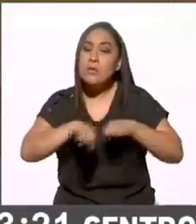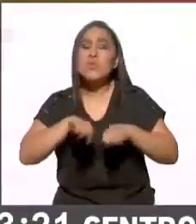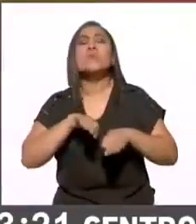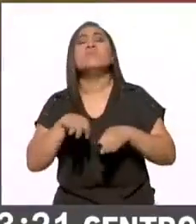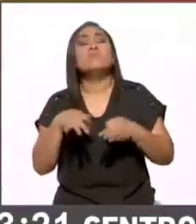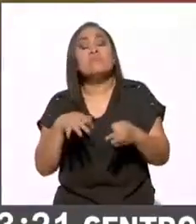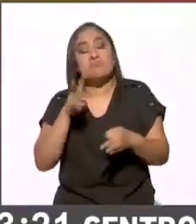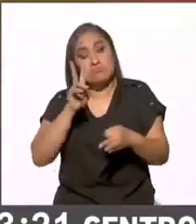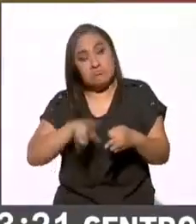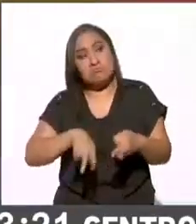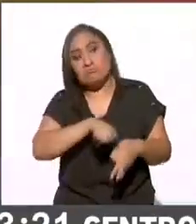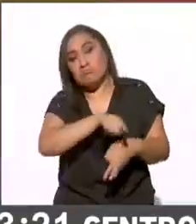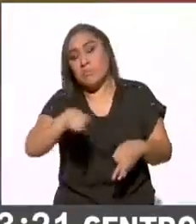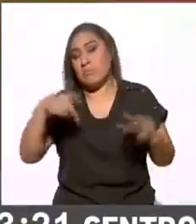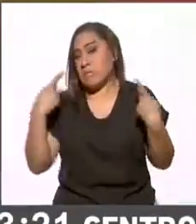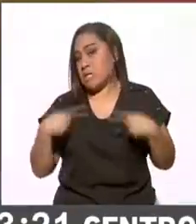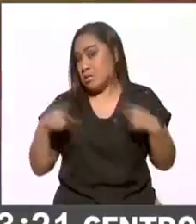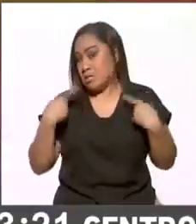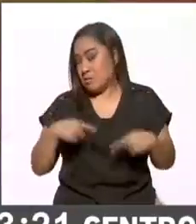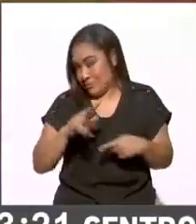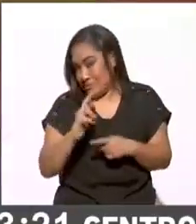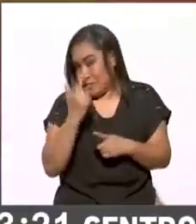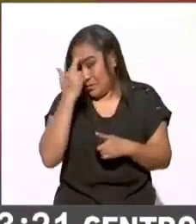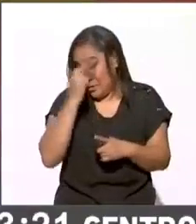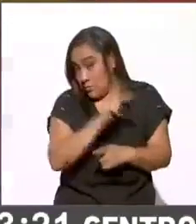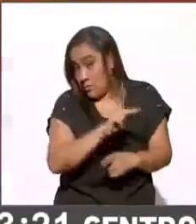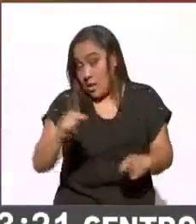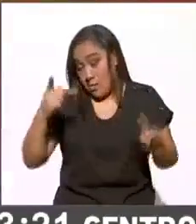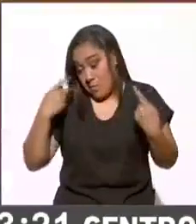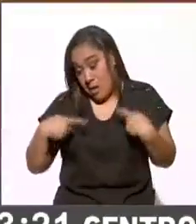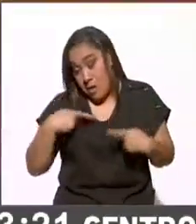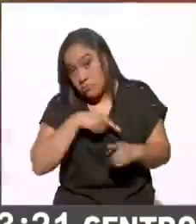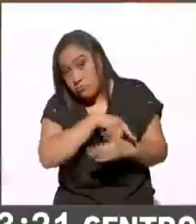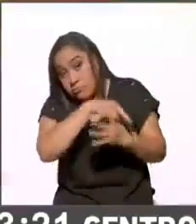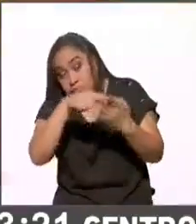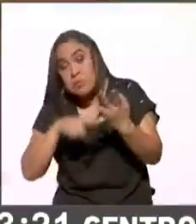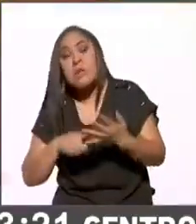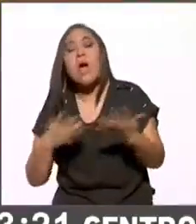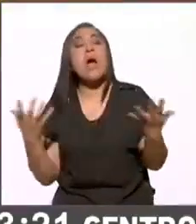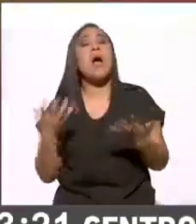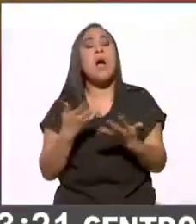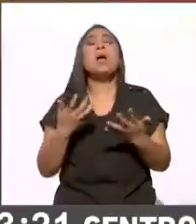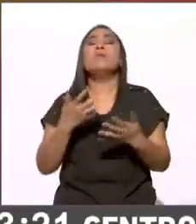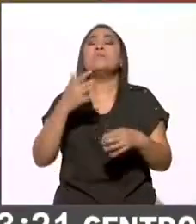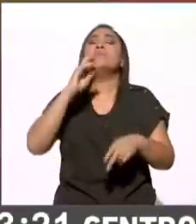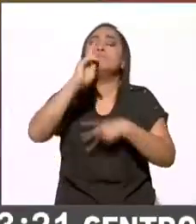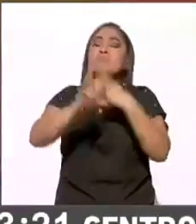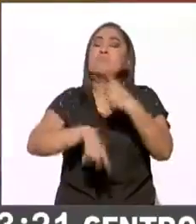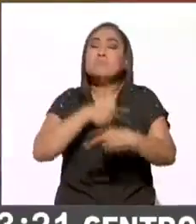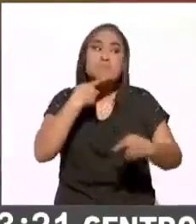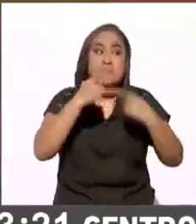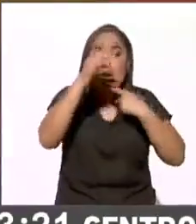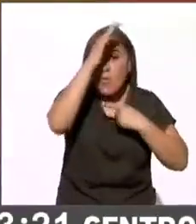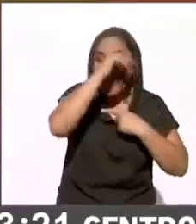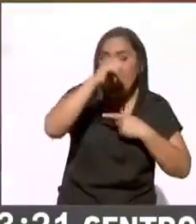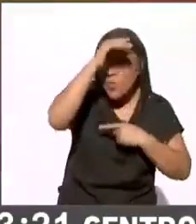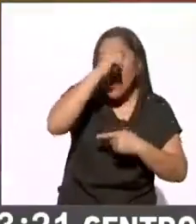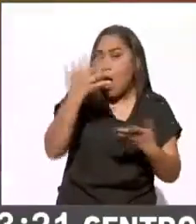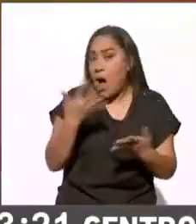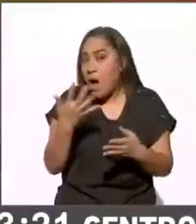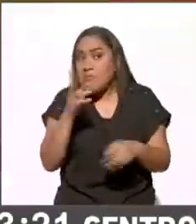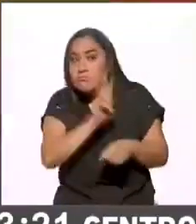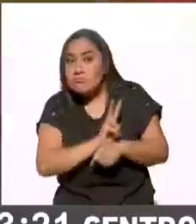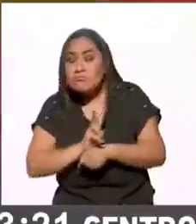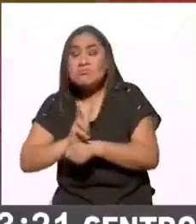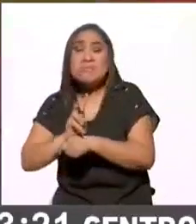es parte de los ciudadanos. Recordemos que los ciudadanos somos quienes hacemos esta elección, quienes organizamos las elecciones y quienes las